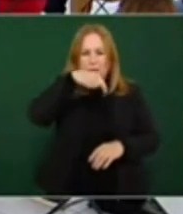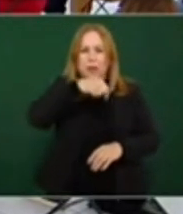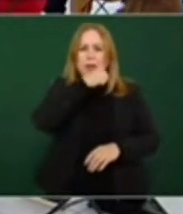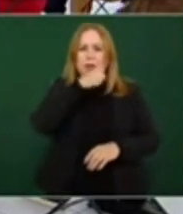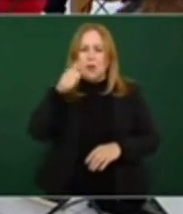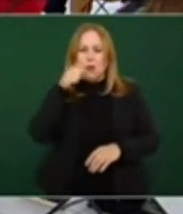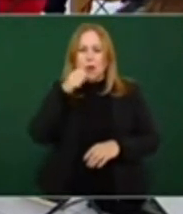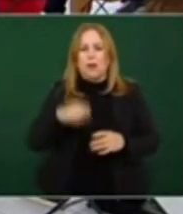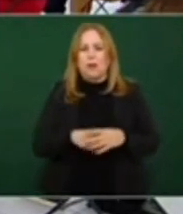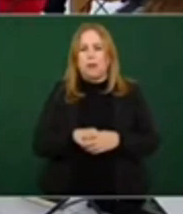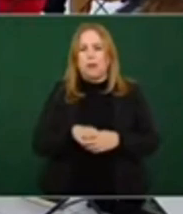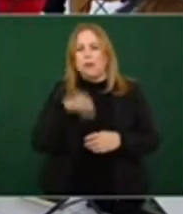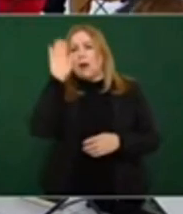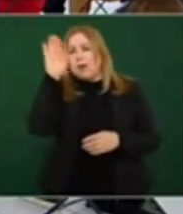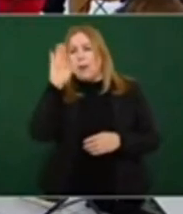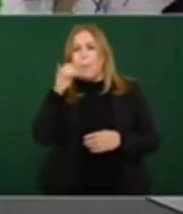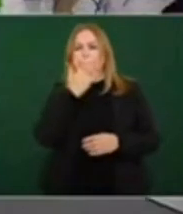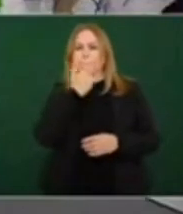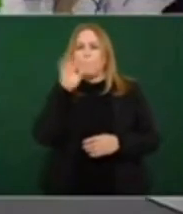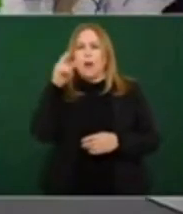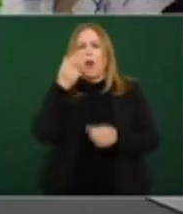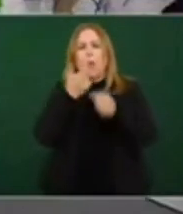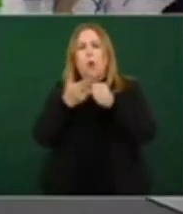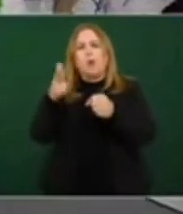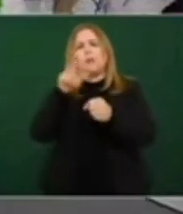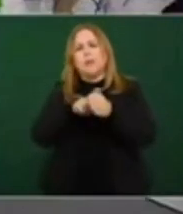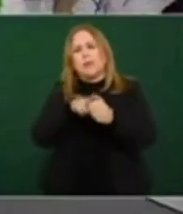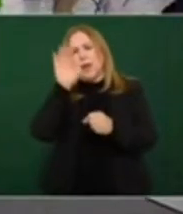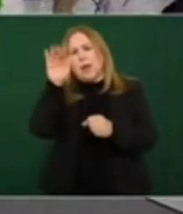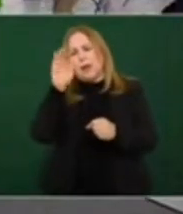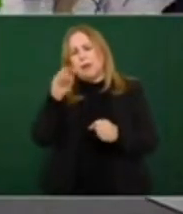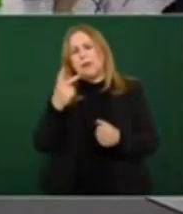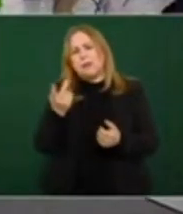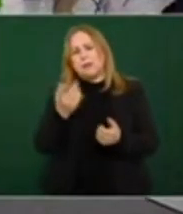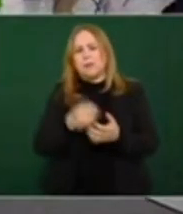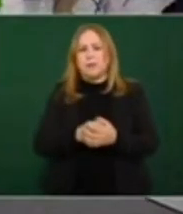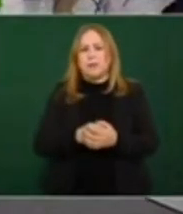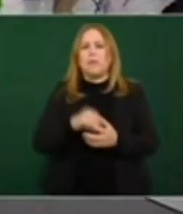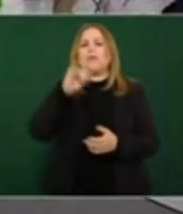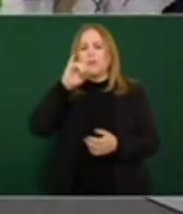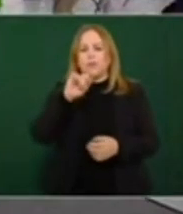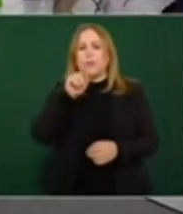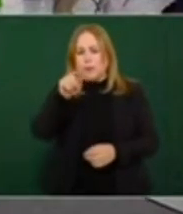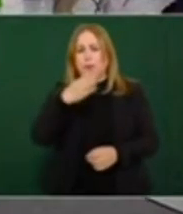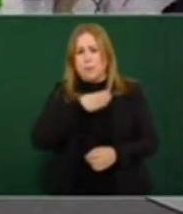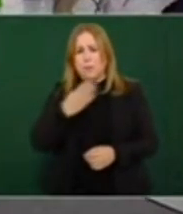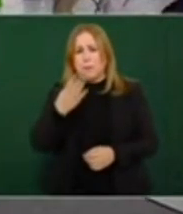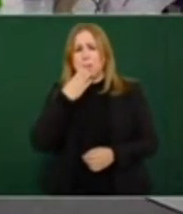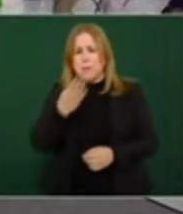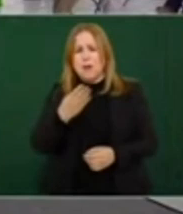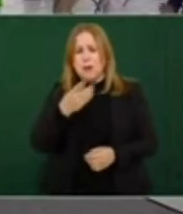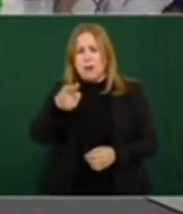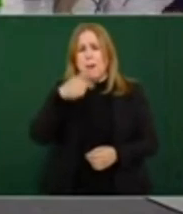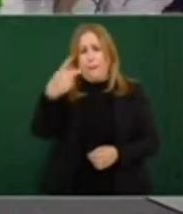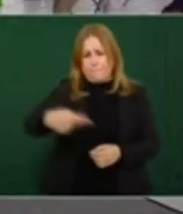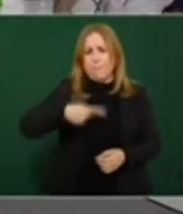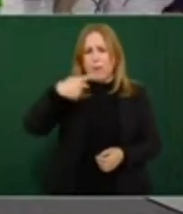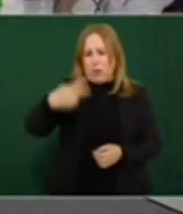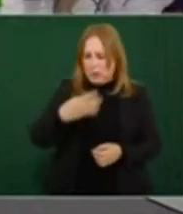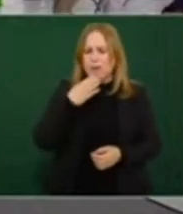¿Los hospitales, presidente, para cuándo? Sí, es muy buena tu intervención porque nos